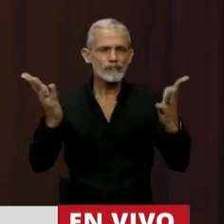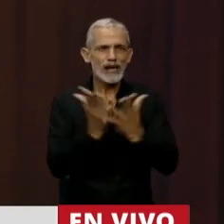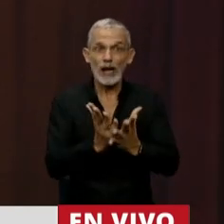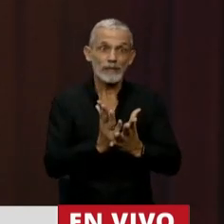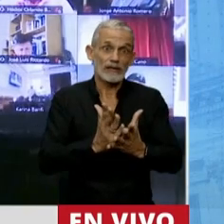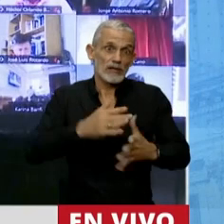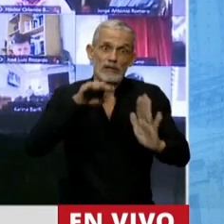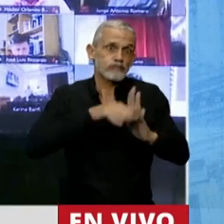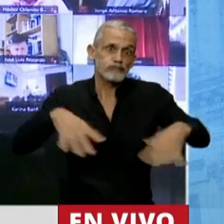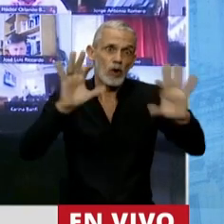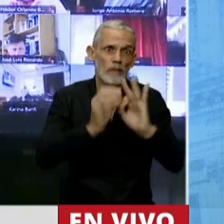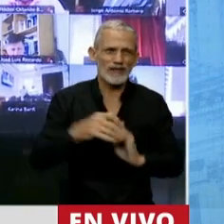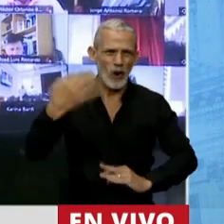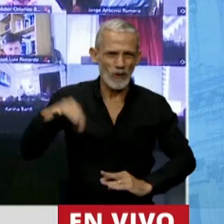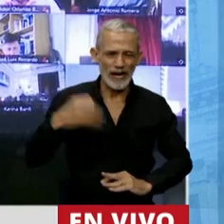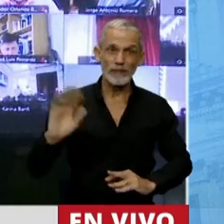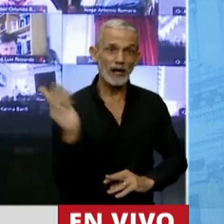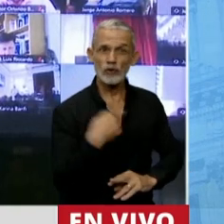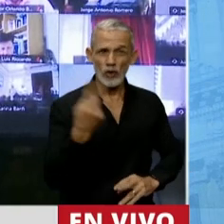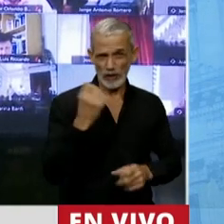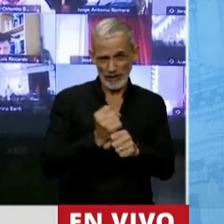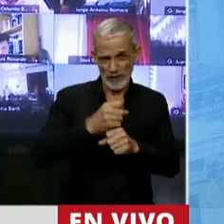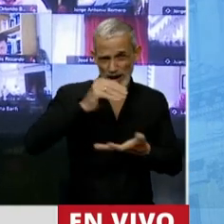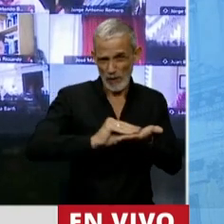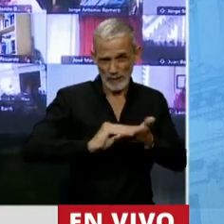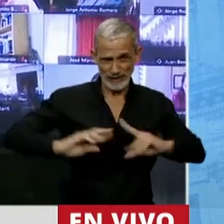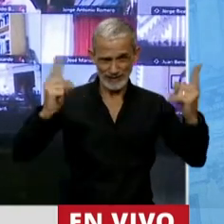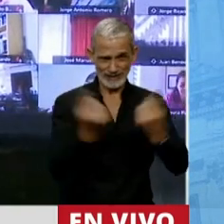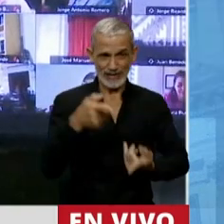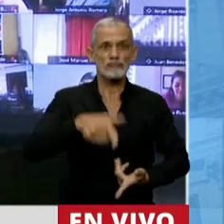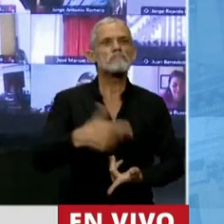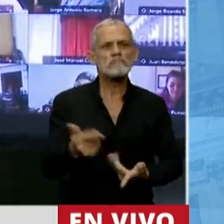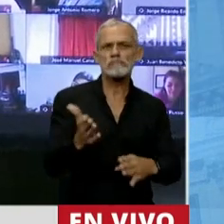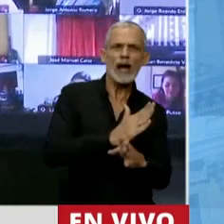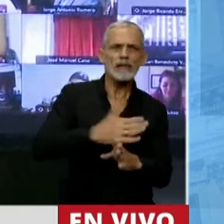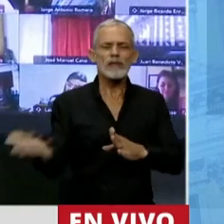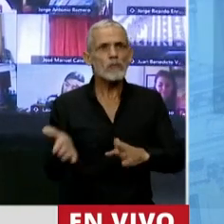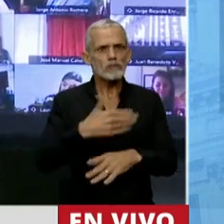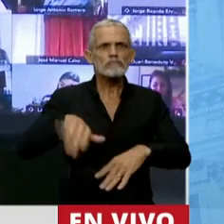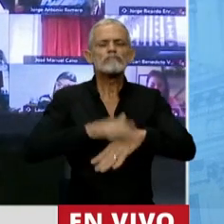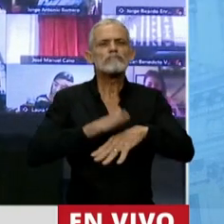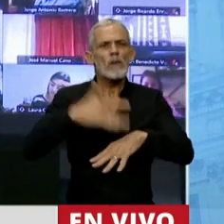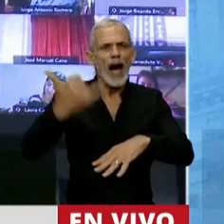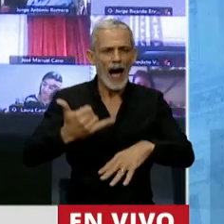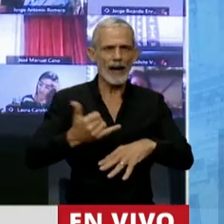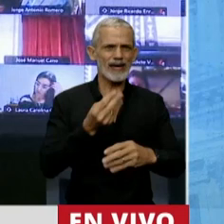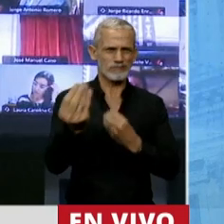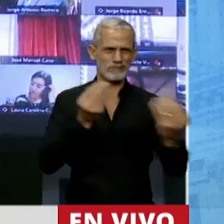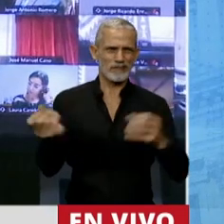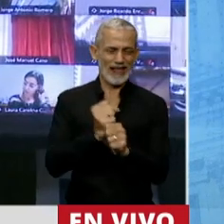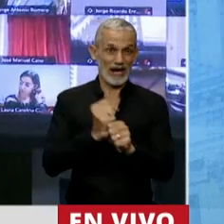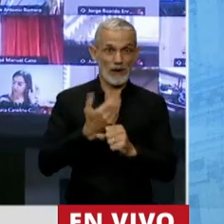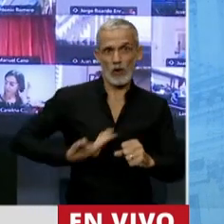para todos los que somos parte de la administración. Un antes y un después, porque todos los que tenemos responsabilidades públicas y